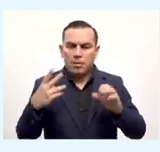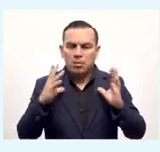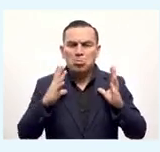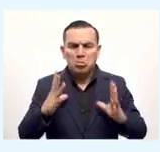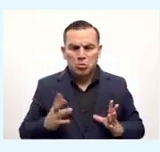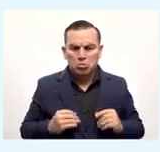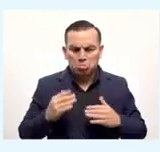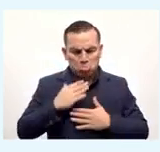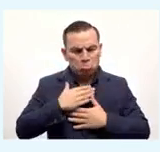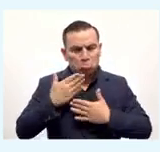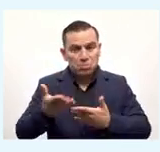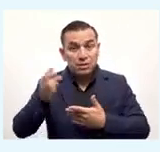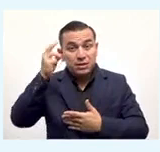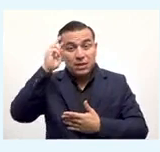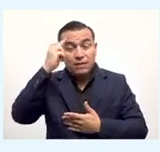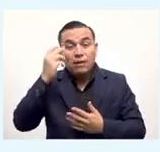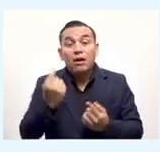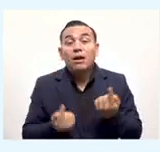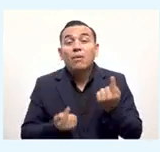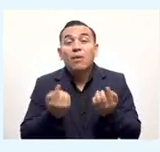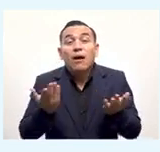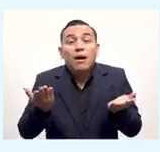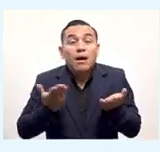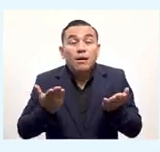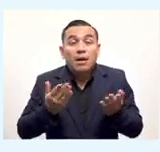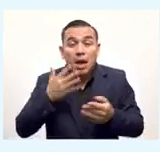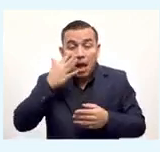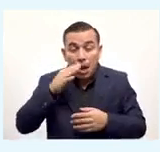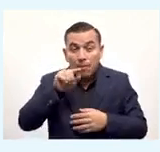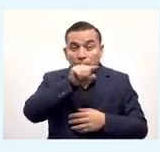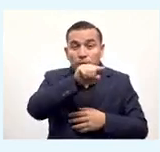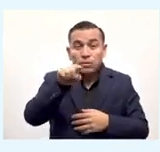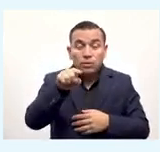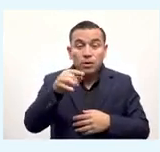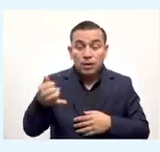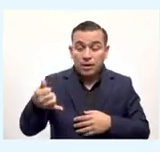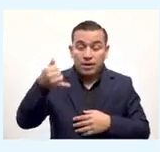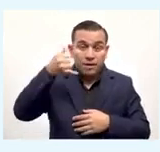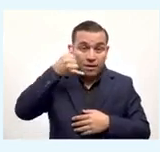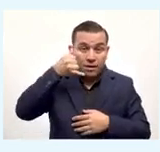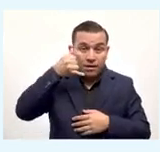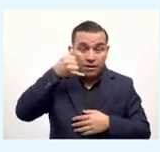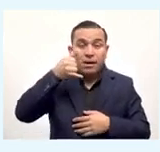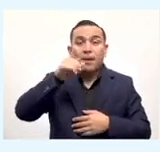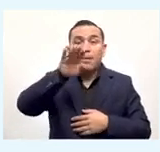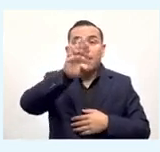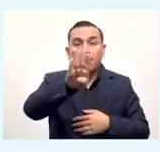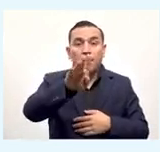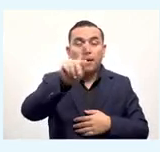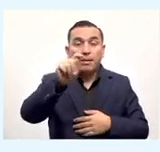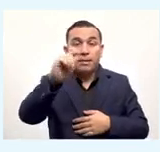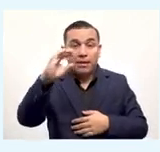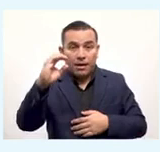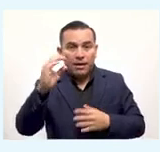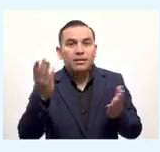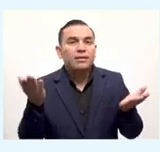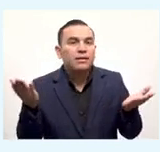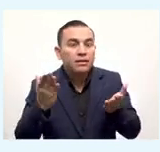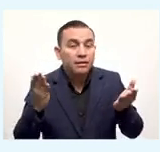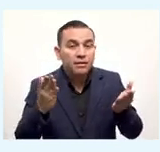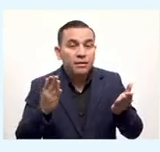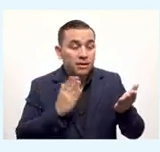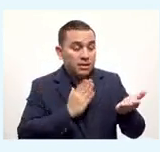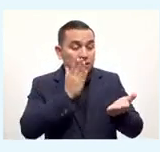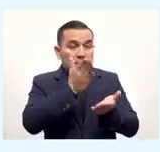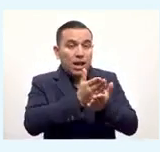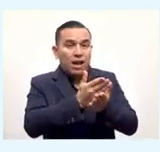Bitcoins dados por el Estado. En otras palabras, si alguien recibe Bitcoin en su celular, los 30 dólares que dé el Estado y